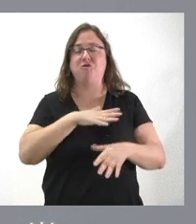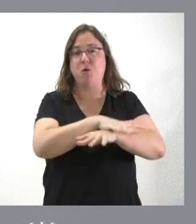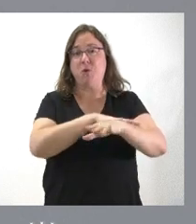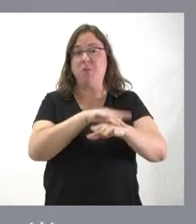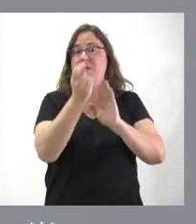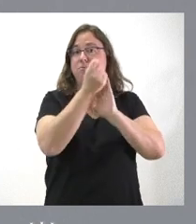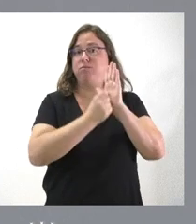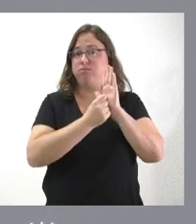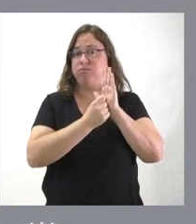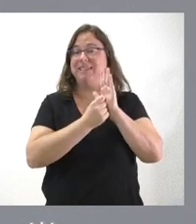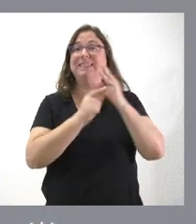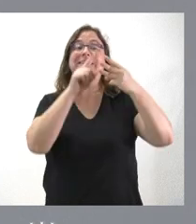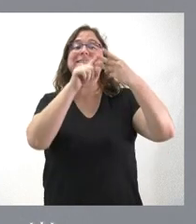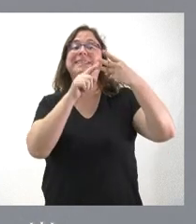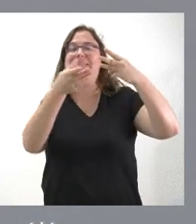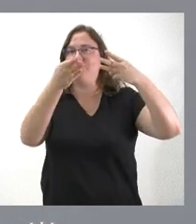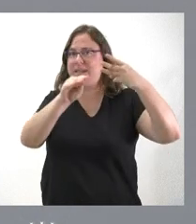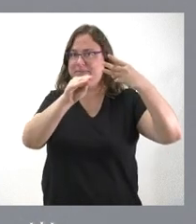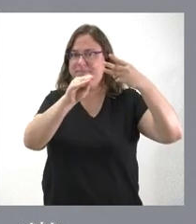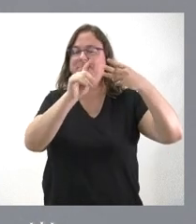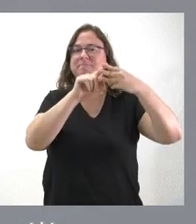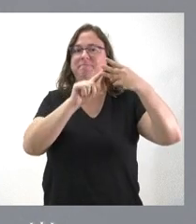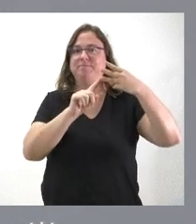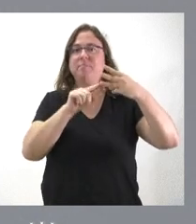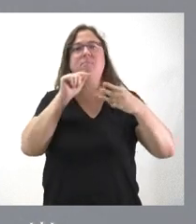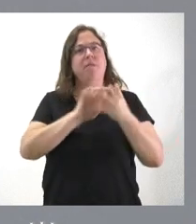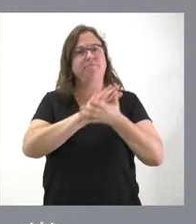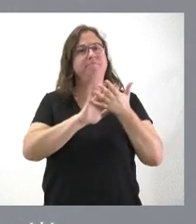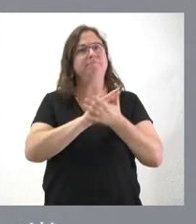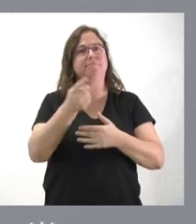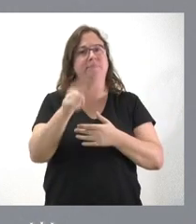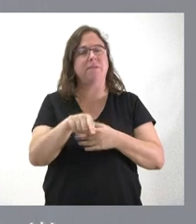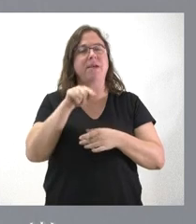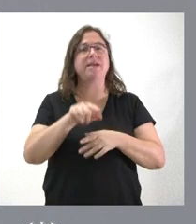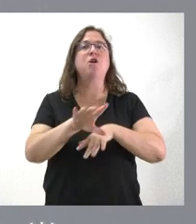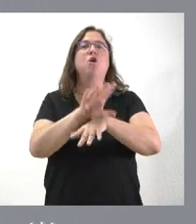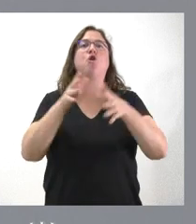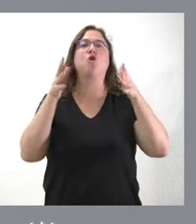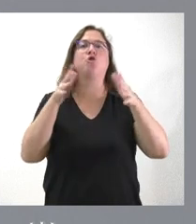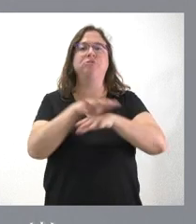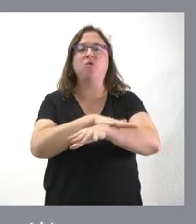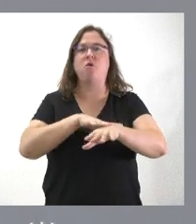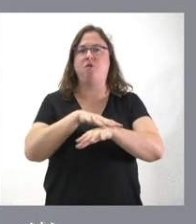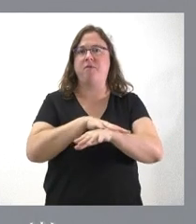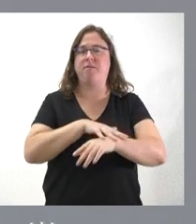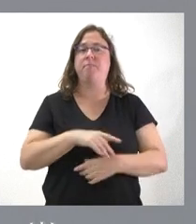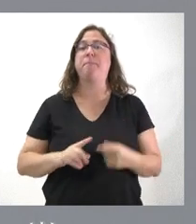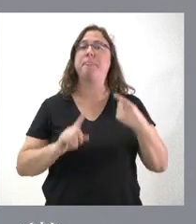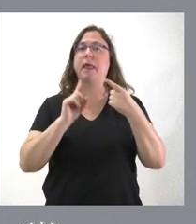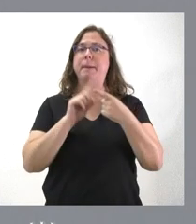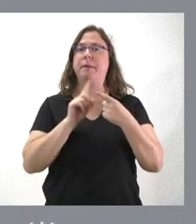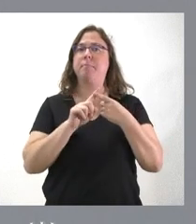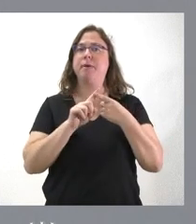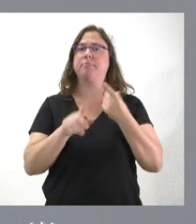del día. Tres cuestiones adicionales que también hemos repasado en el Consejo de Gobierno y que les comento. En primer lugar, se ha